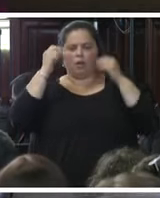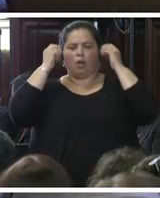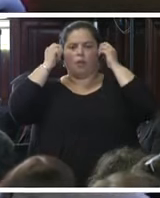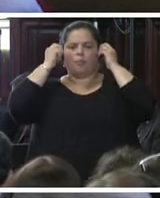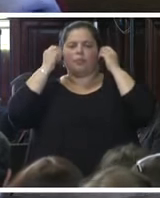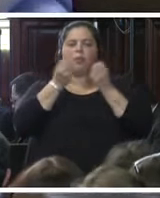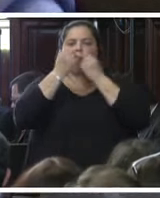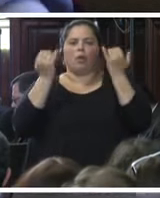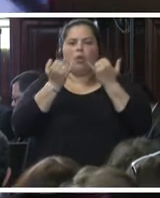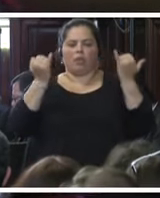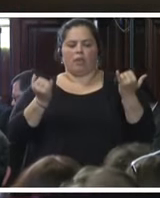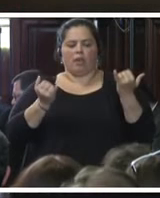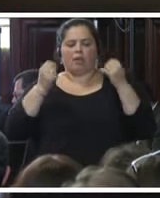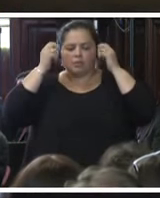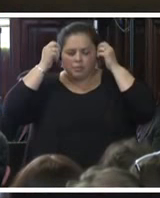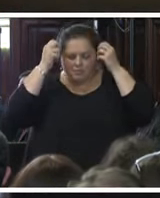Good morning.